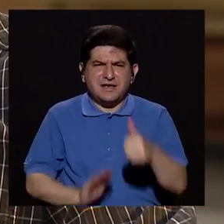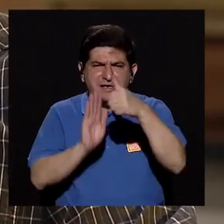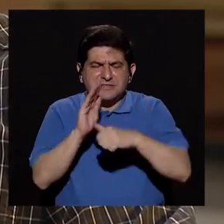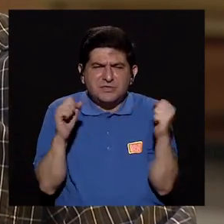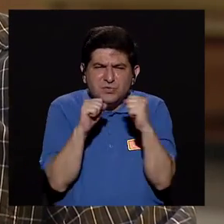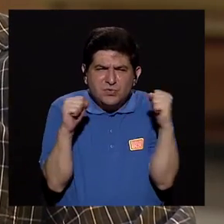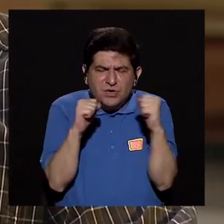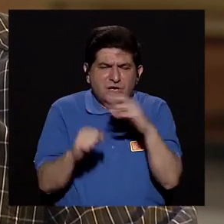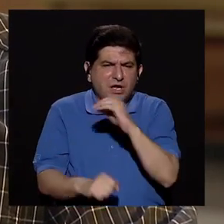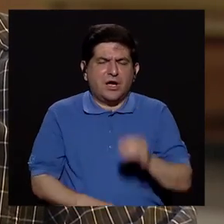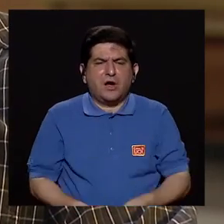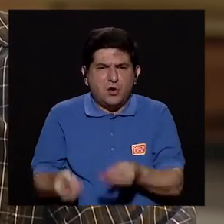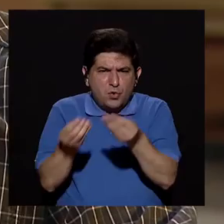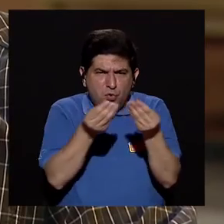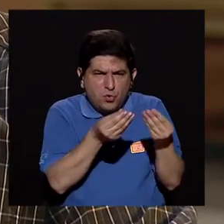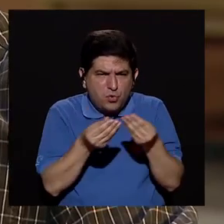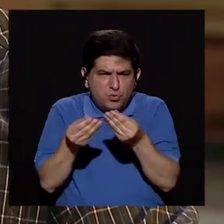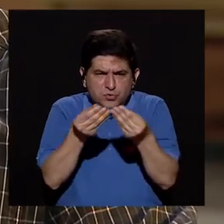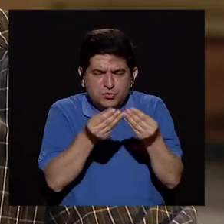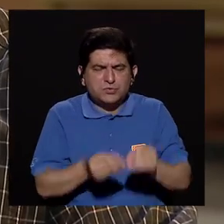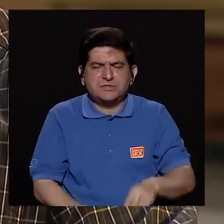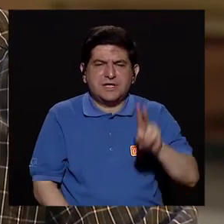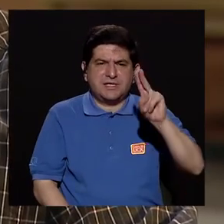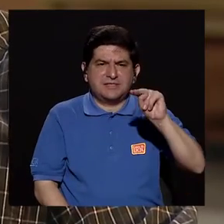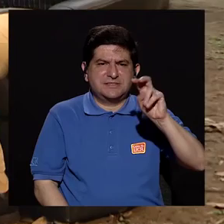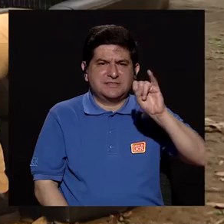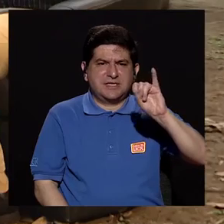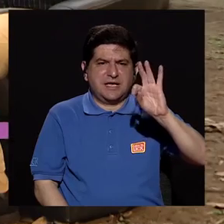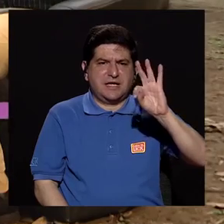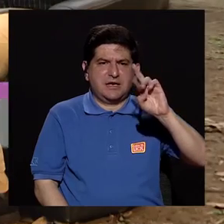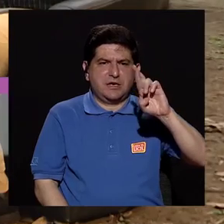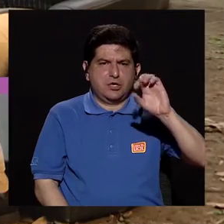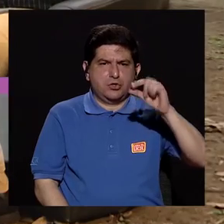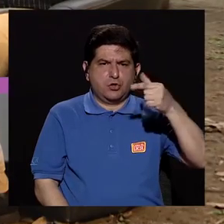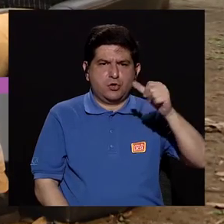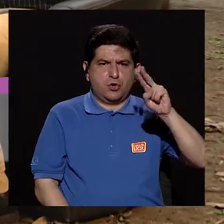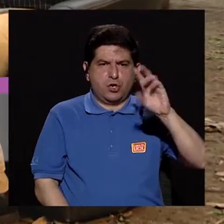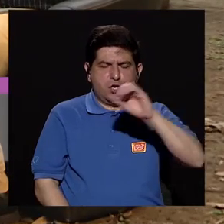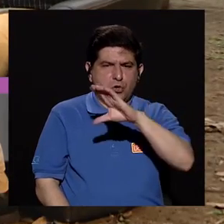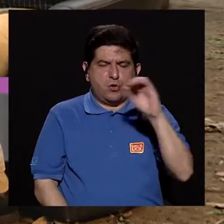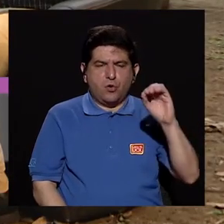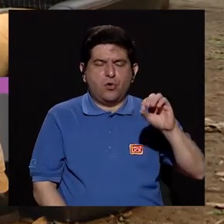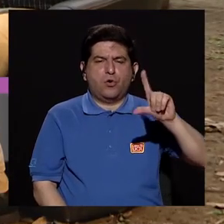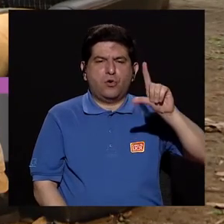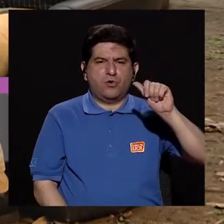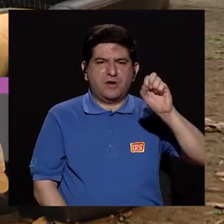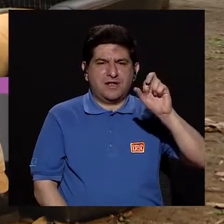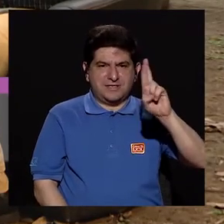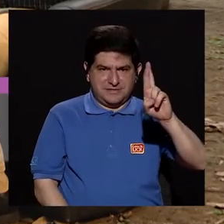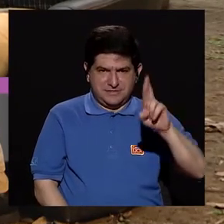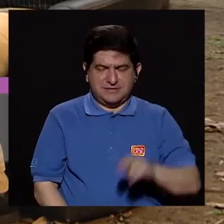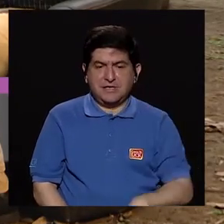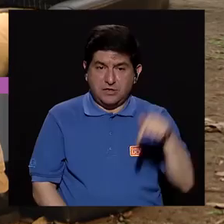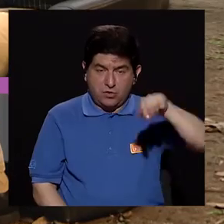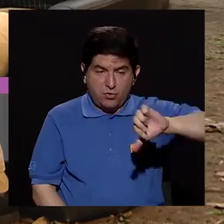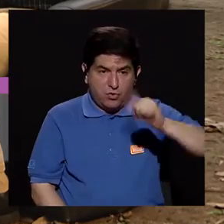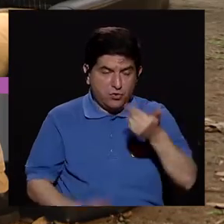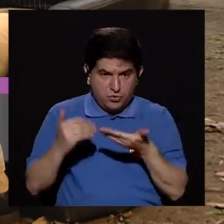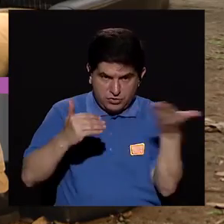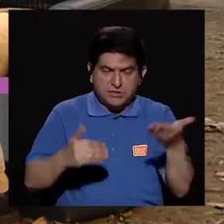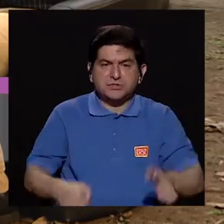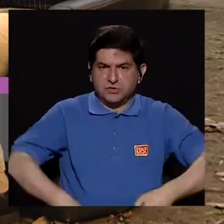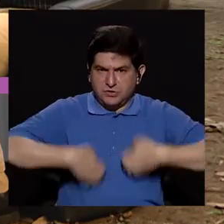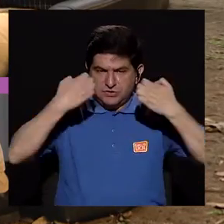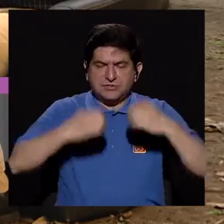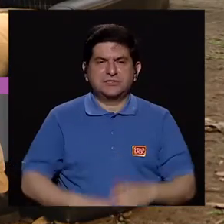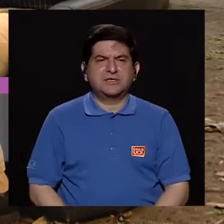o algún tipo de compuesto de nitrógeno o láser, ¿existe algo más hoy en día para